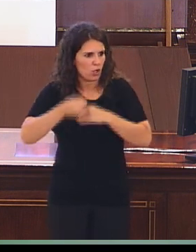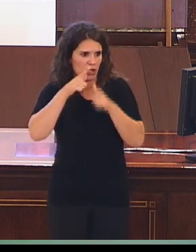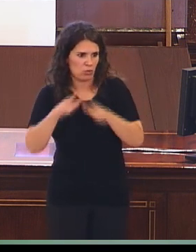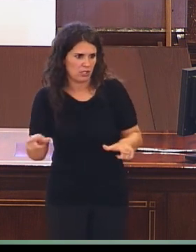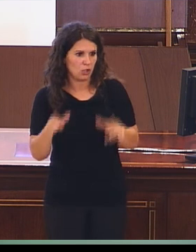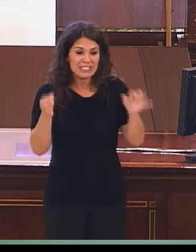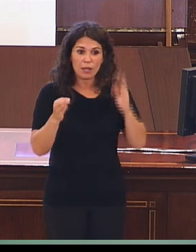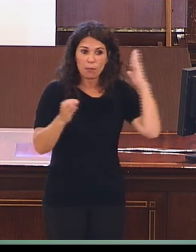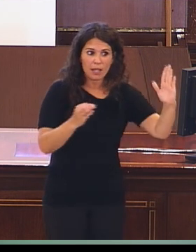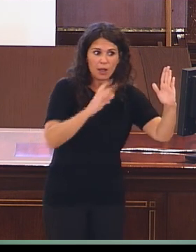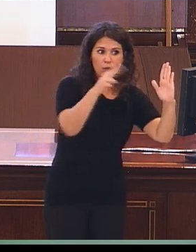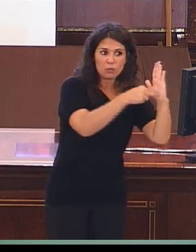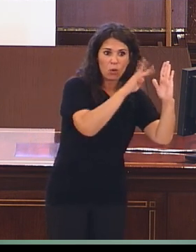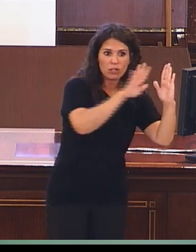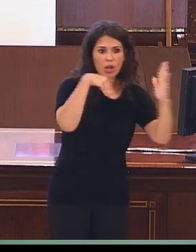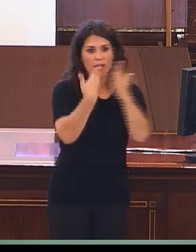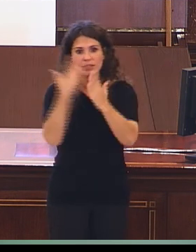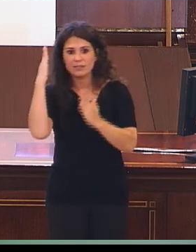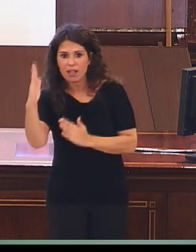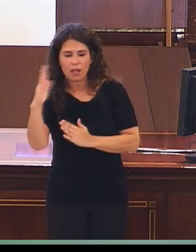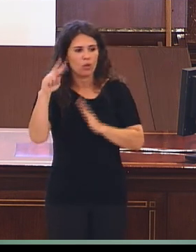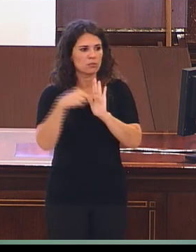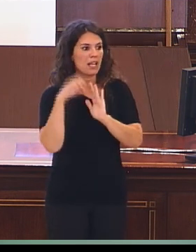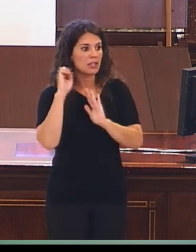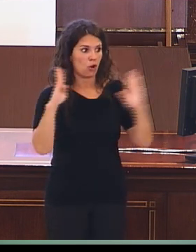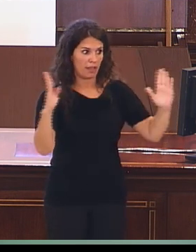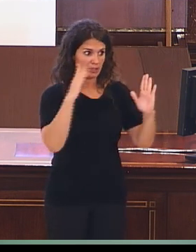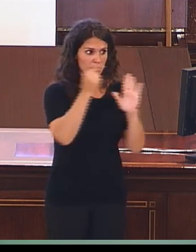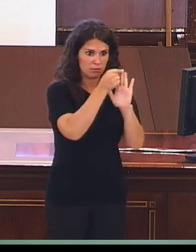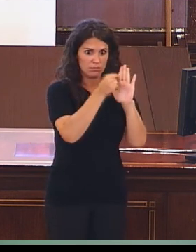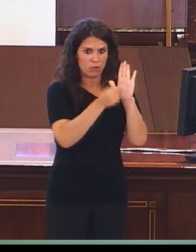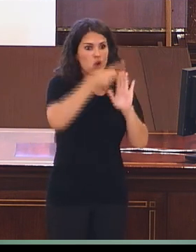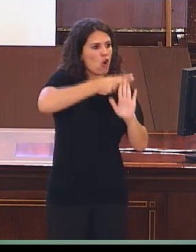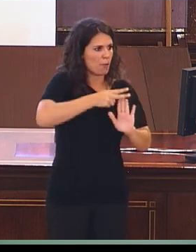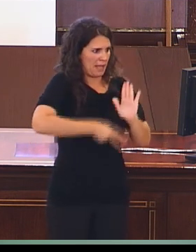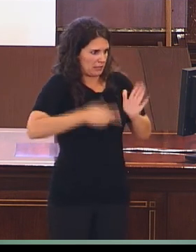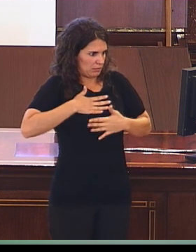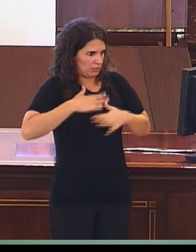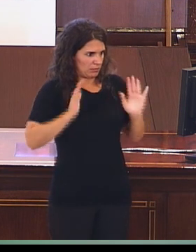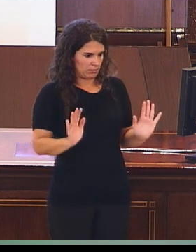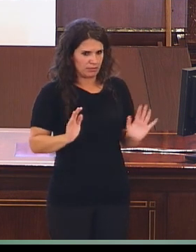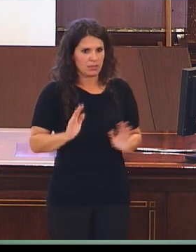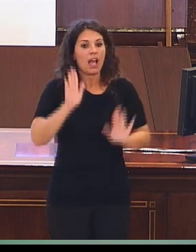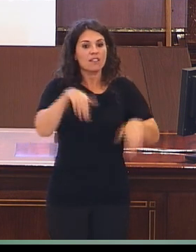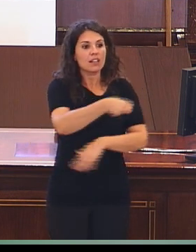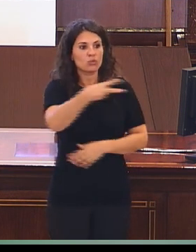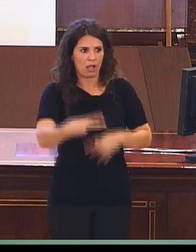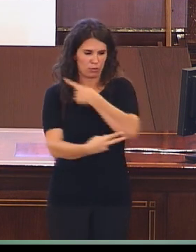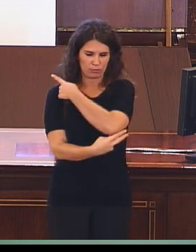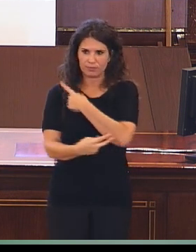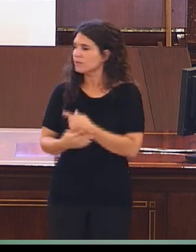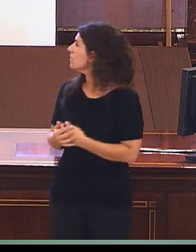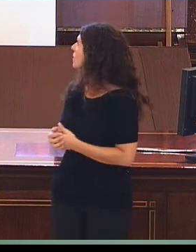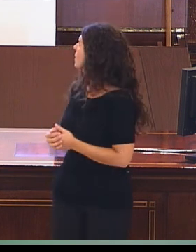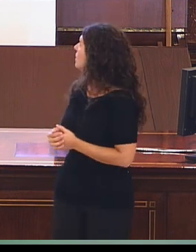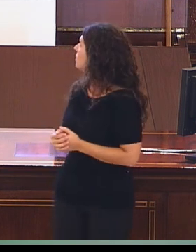2004-2014. Bueno, pues, esto es lo que sale en cuanto a la temática de los estudios, que se han